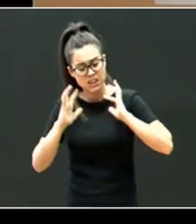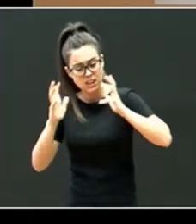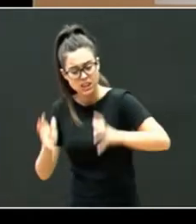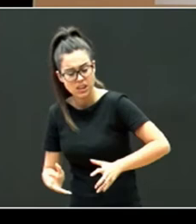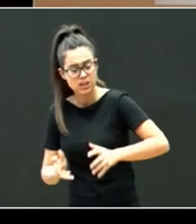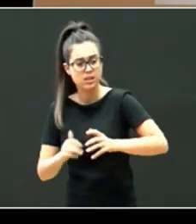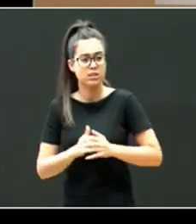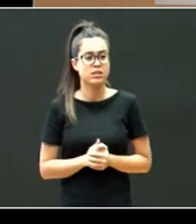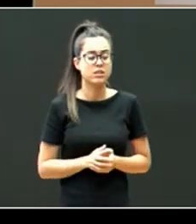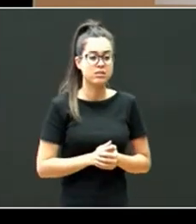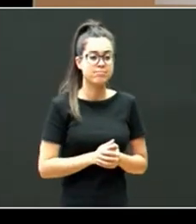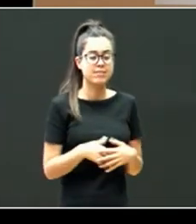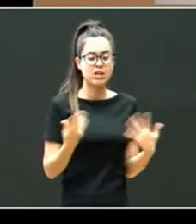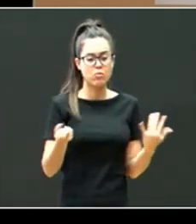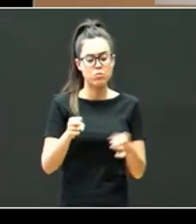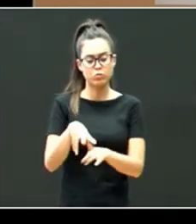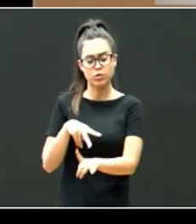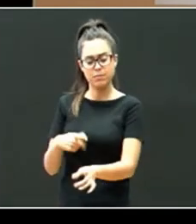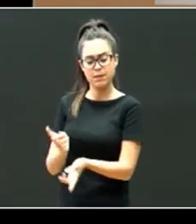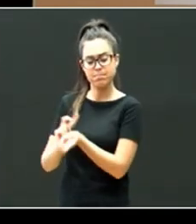cambiar la mirada sobre ellos